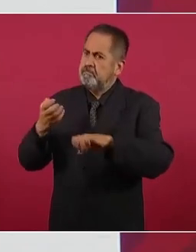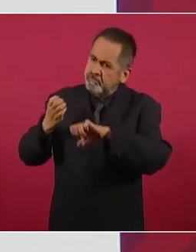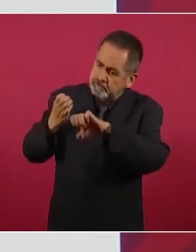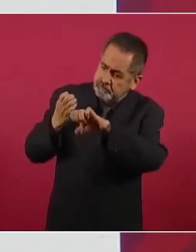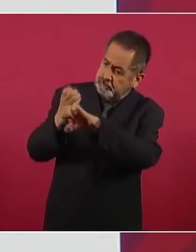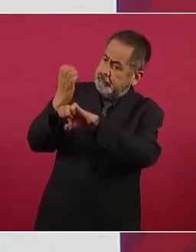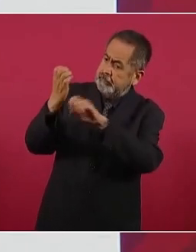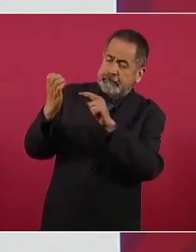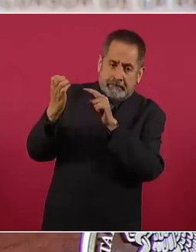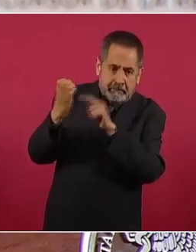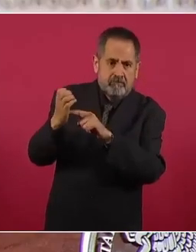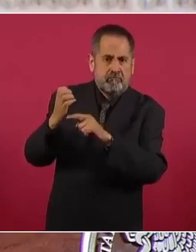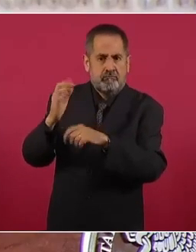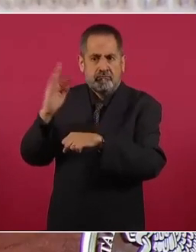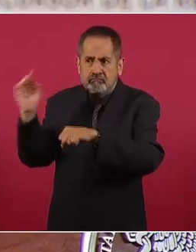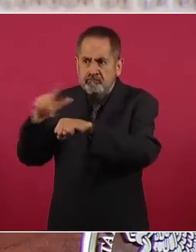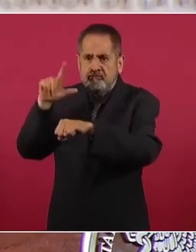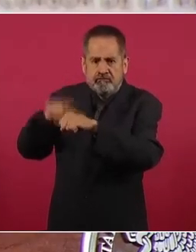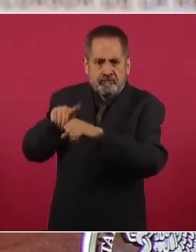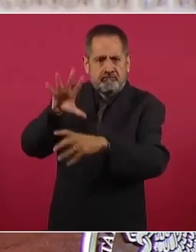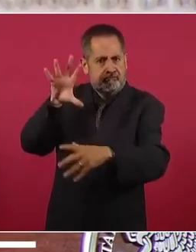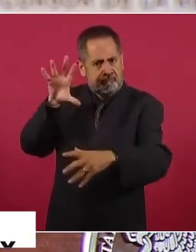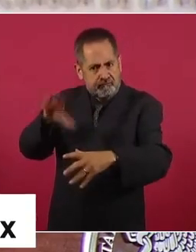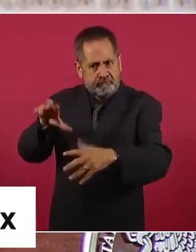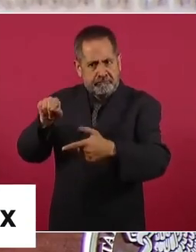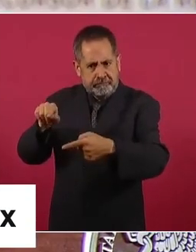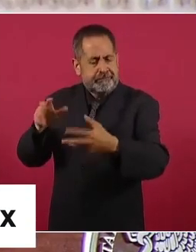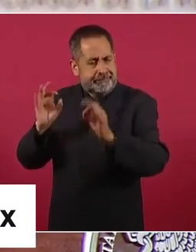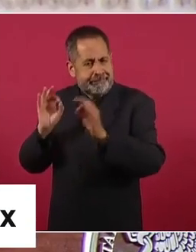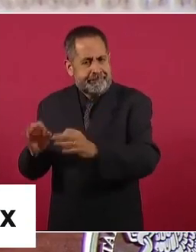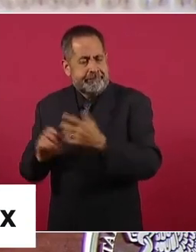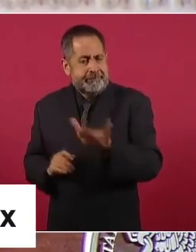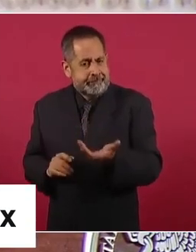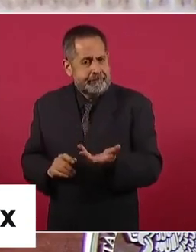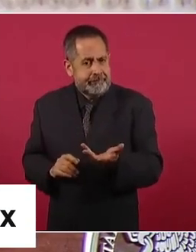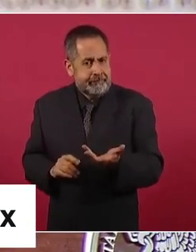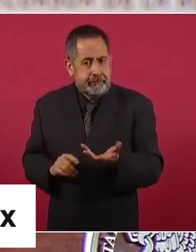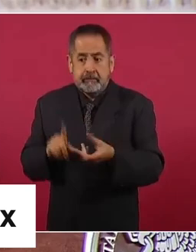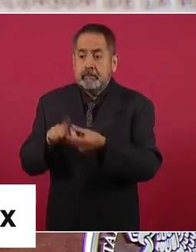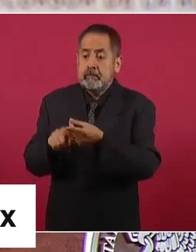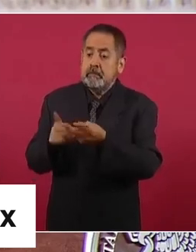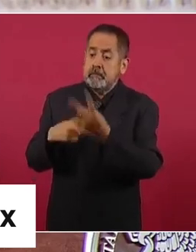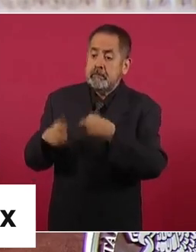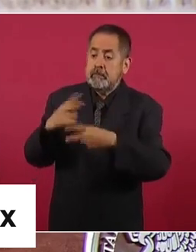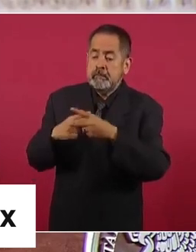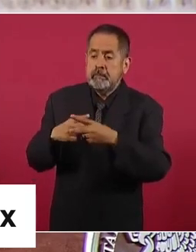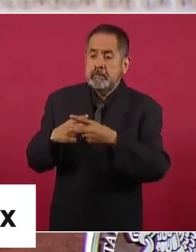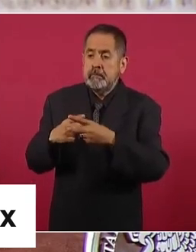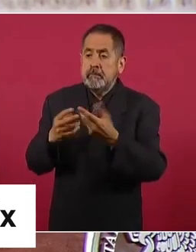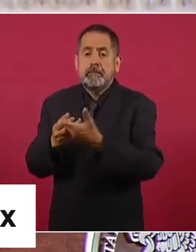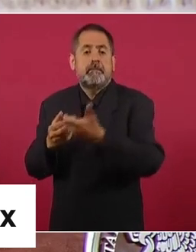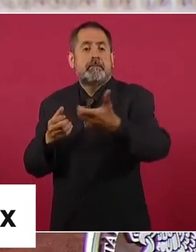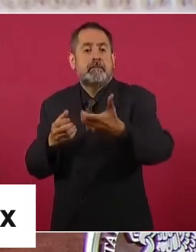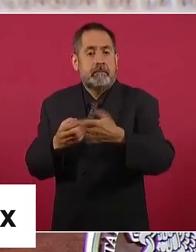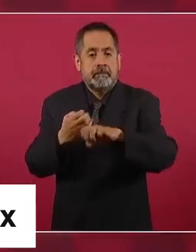federativa. De ahí surgieron otros estados,